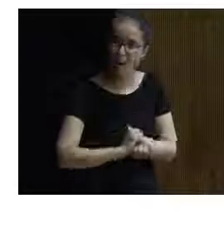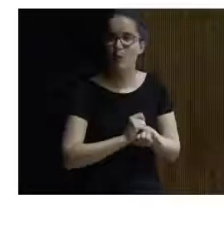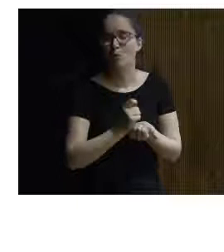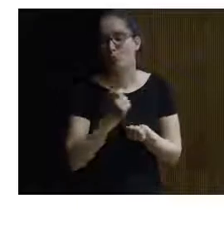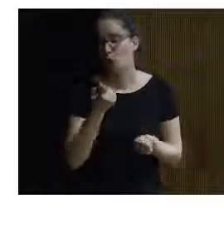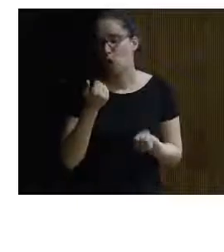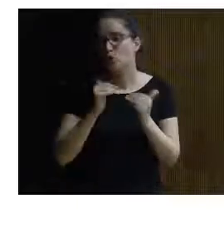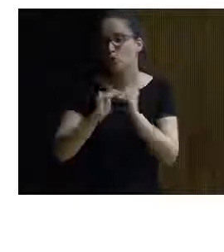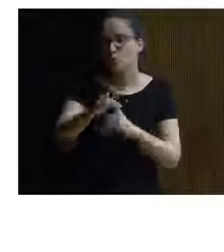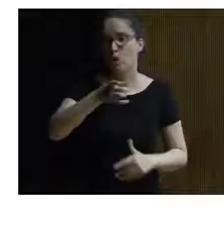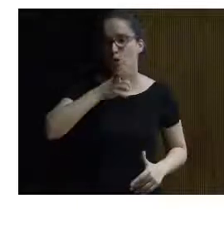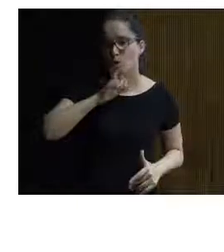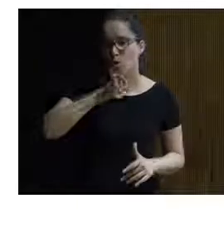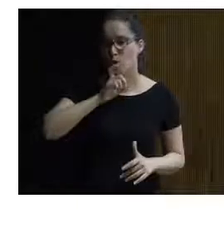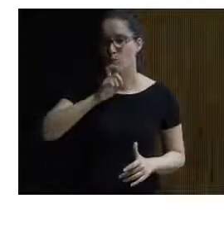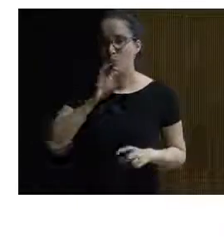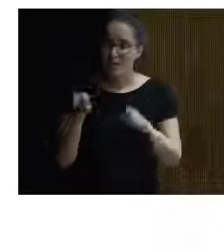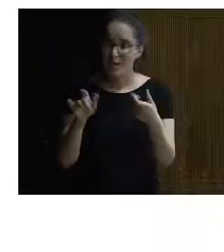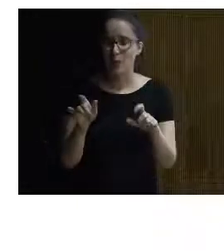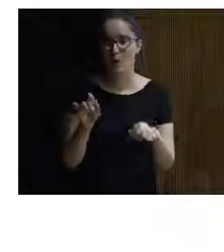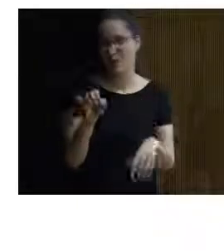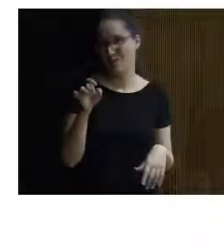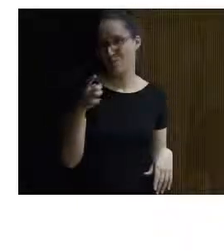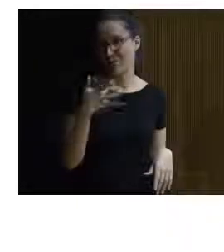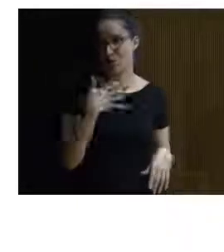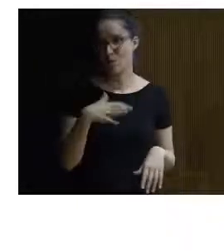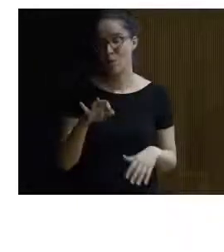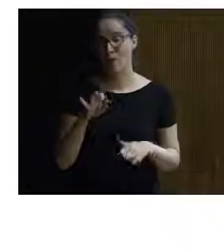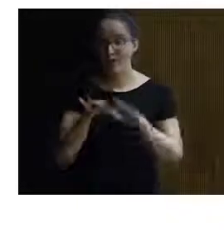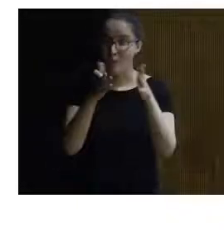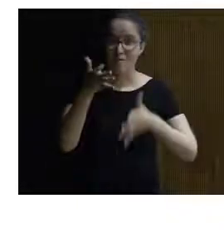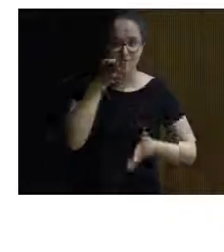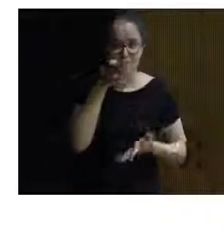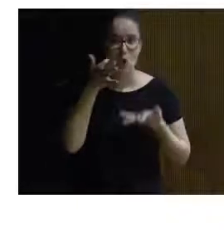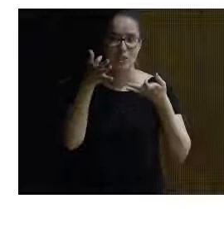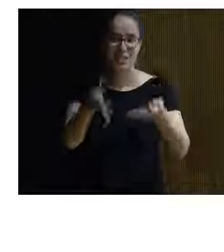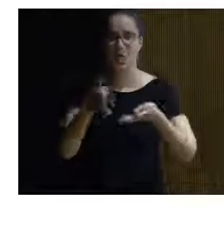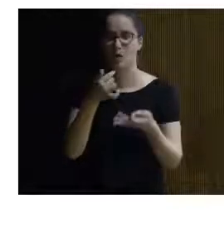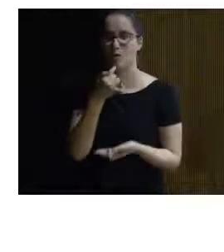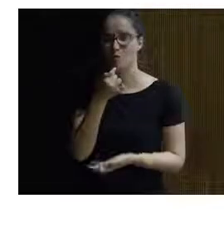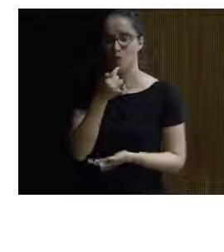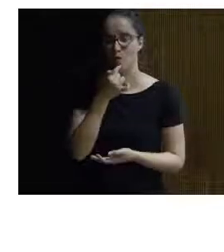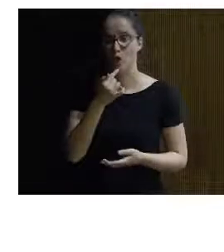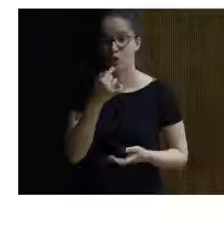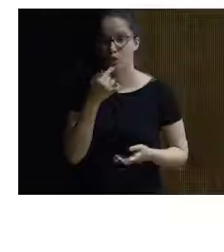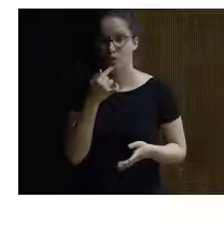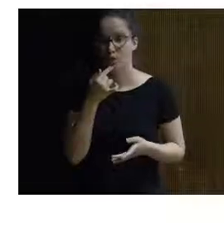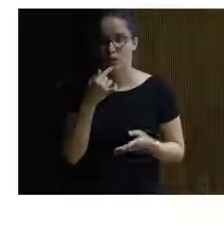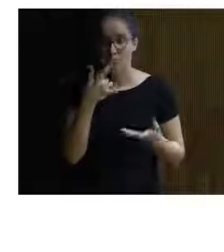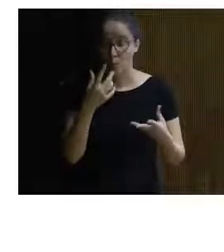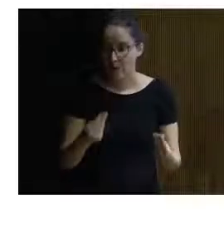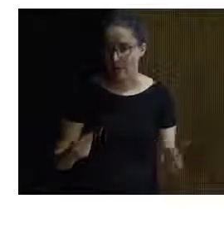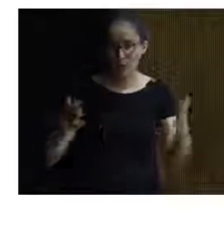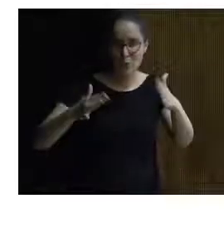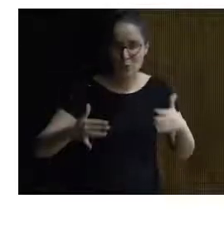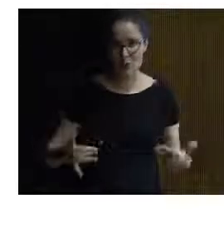suelo lo más parecido a lo que podría ser en la cueva original pero siempre como digo no hay humedad